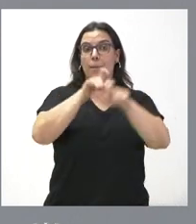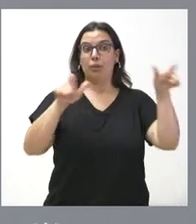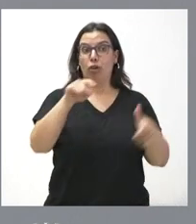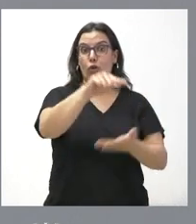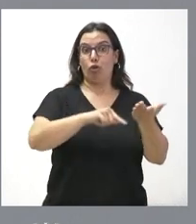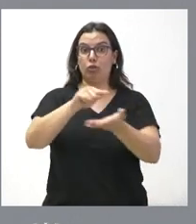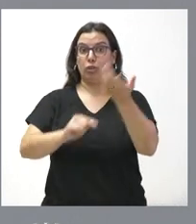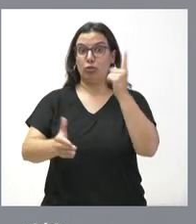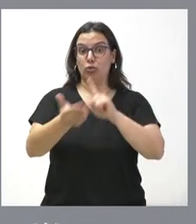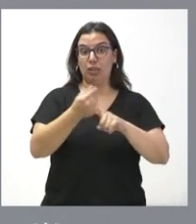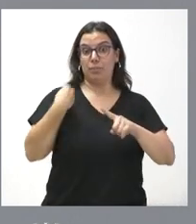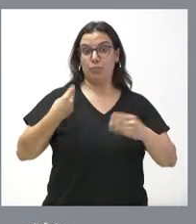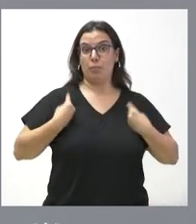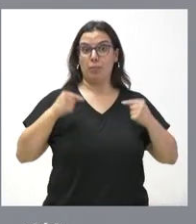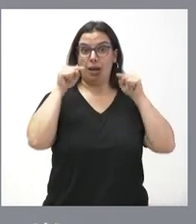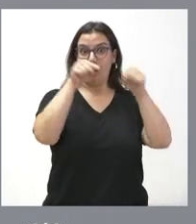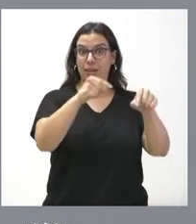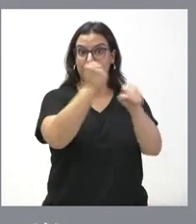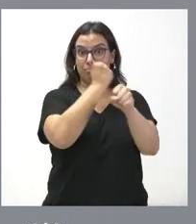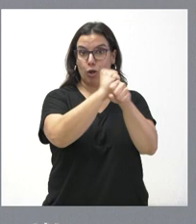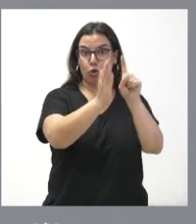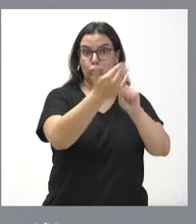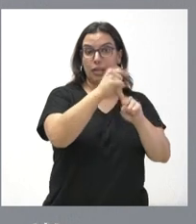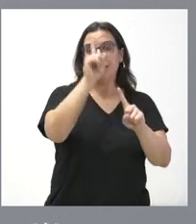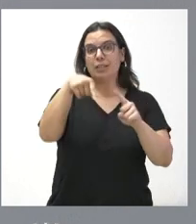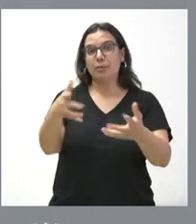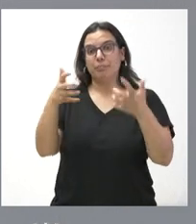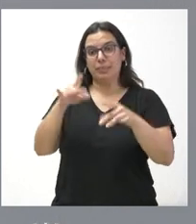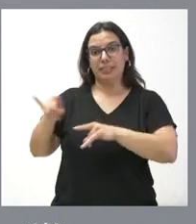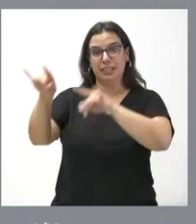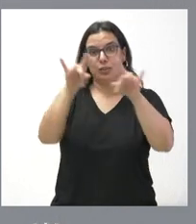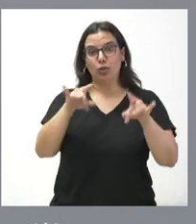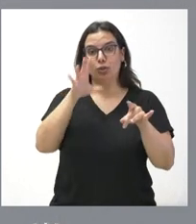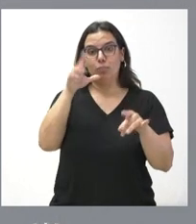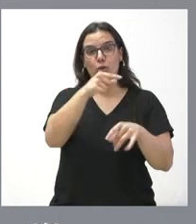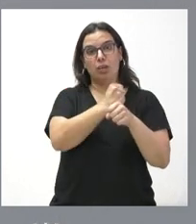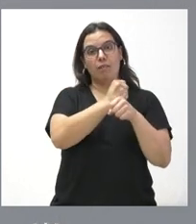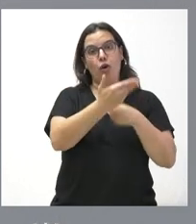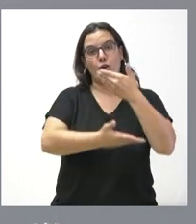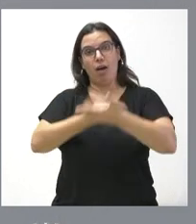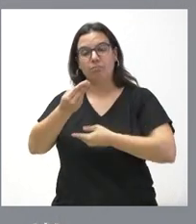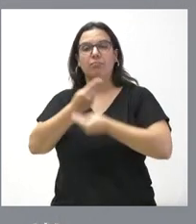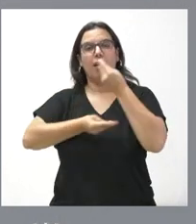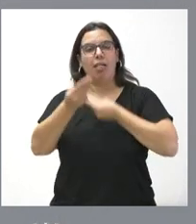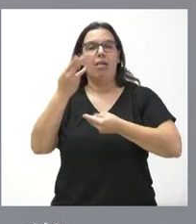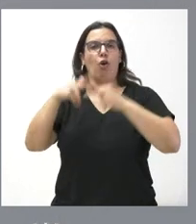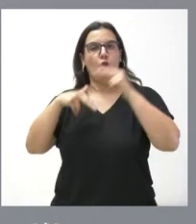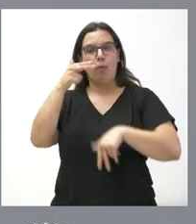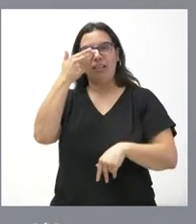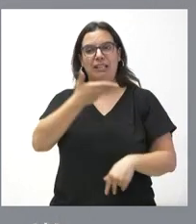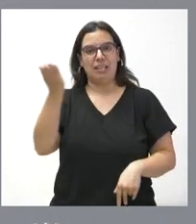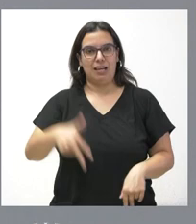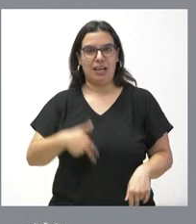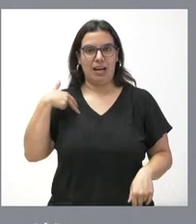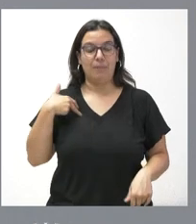en el territorio desde el punto de vista del empleo, sino un beneficio para el propio territorio porque se hacen obras y servicios de interés general y social.